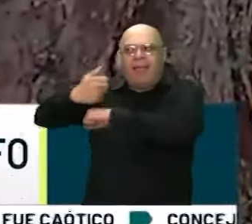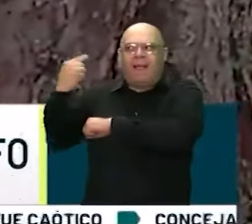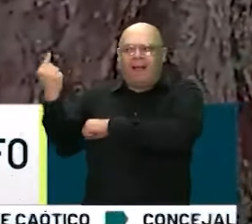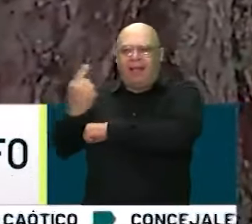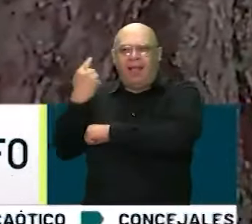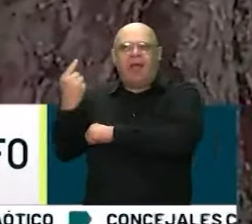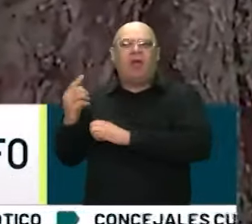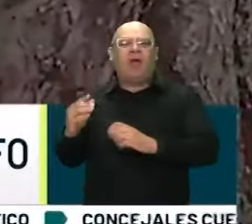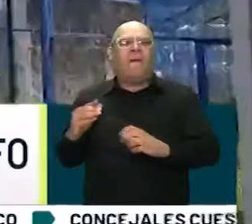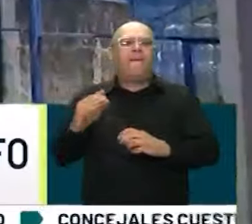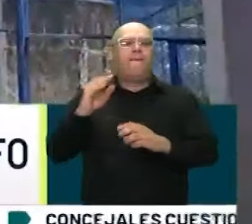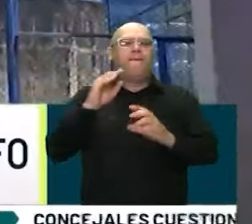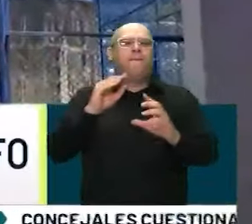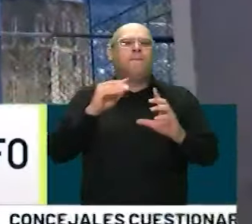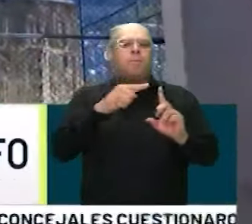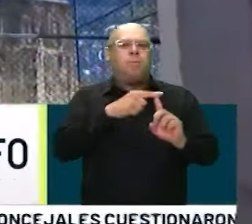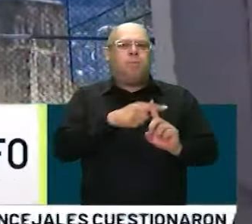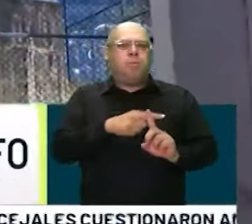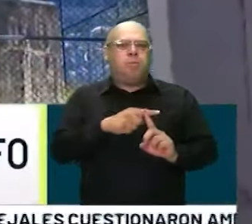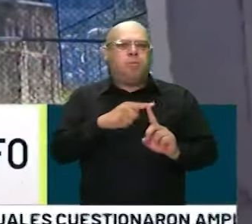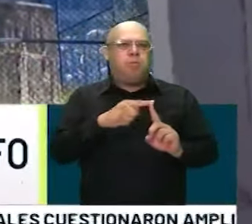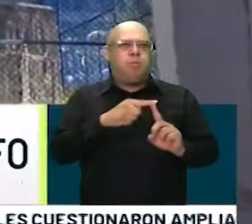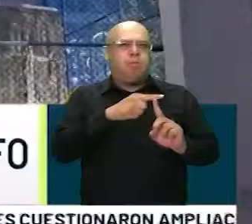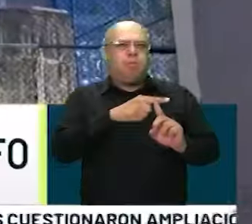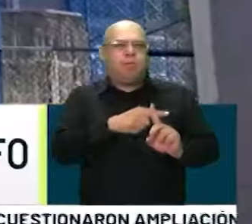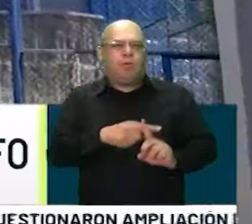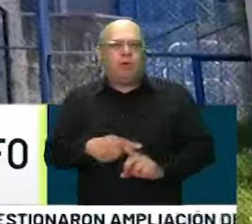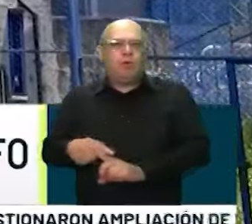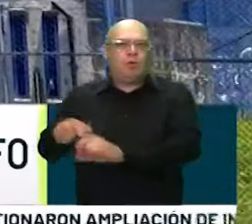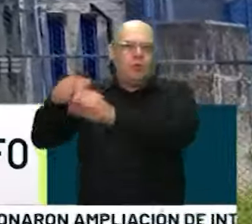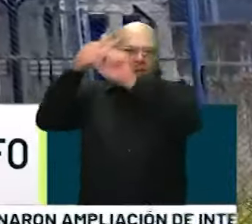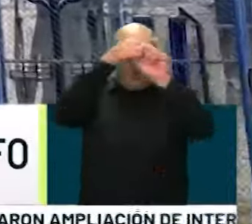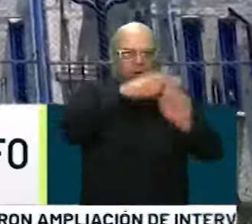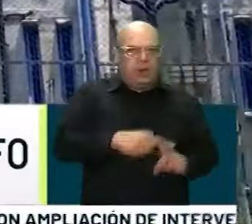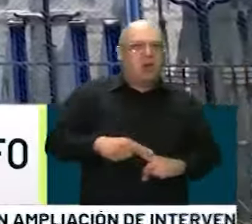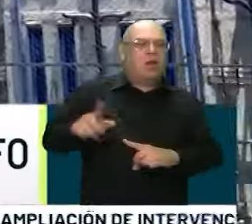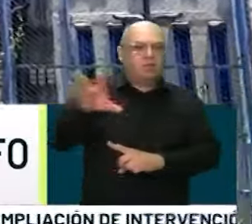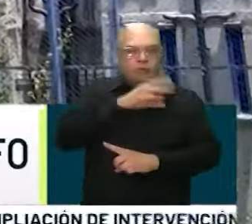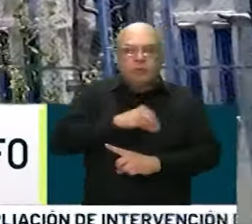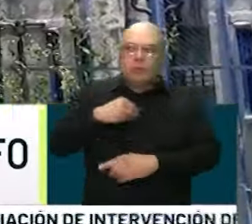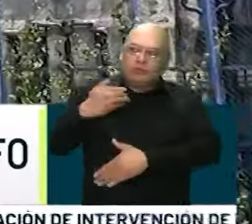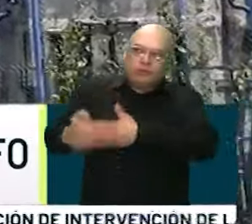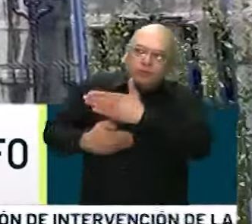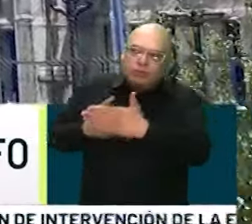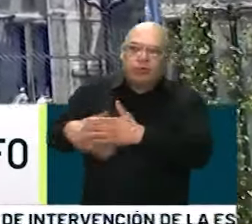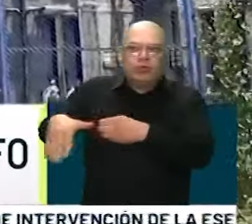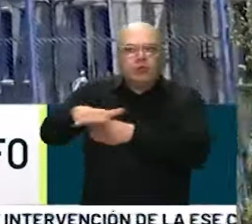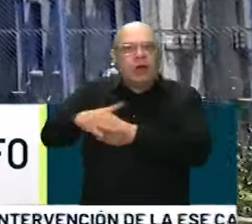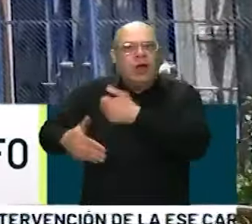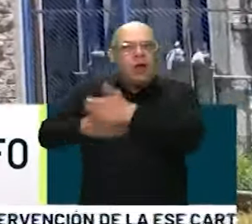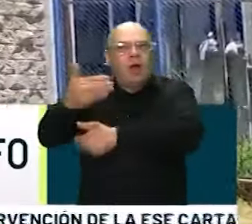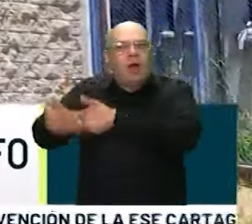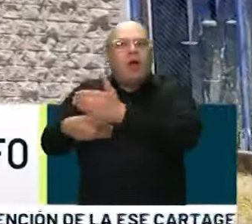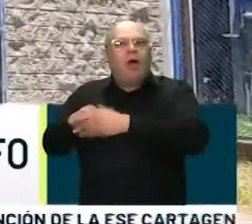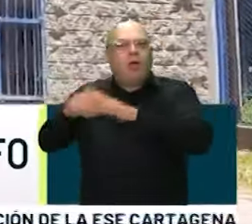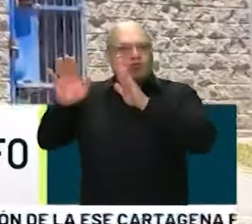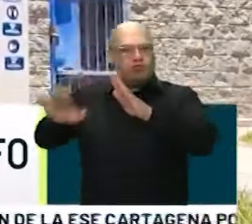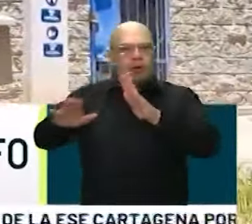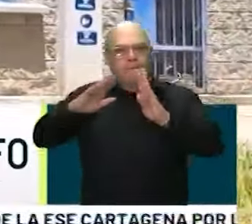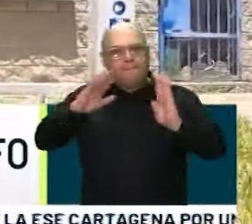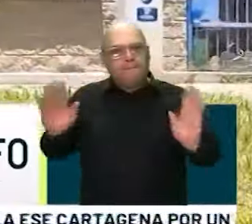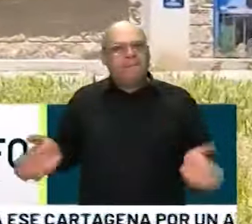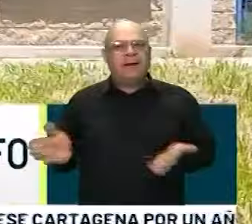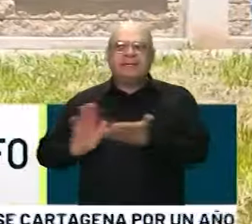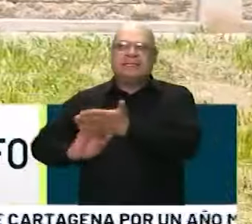Procuraduría informándoles el día a día y el paso a paso de las acciones que la administración ha realizado con el fin de subsanar esta